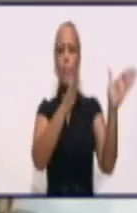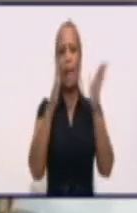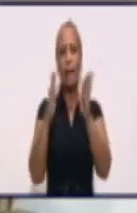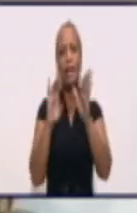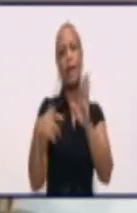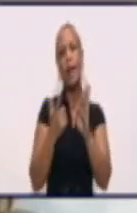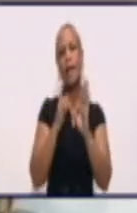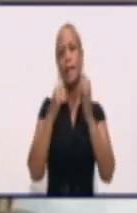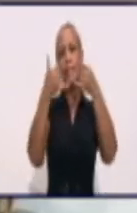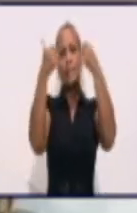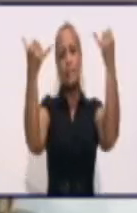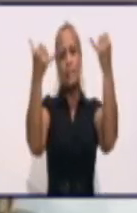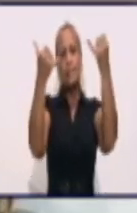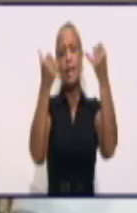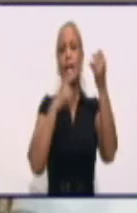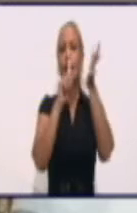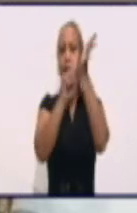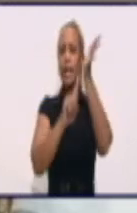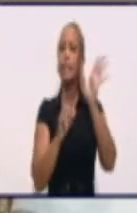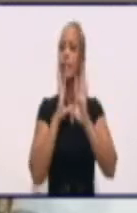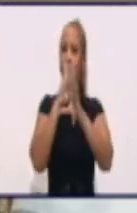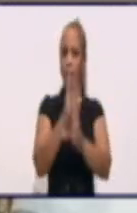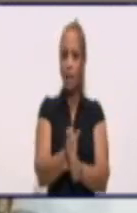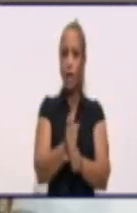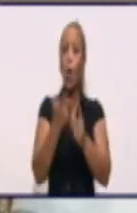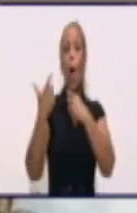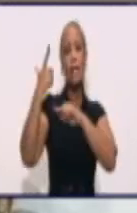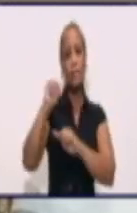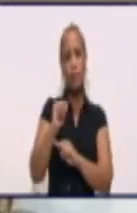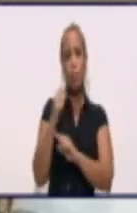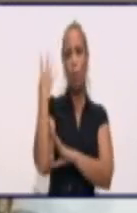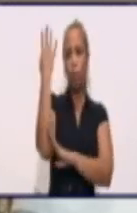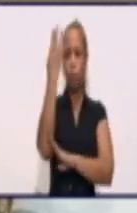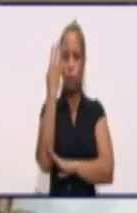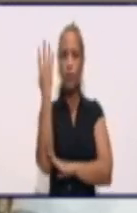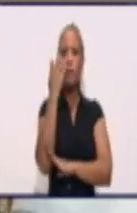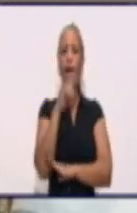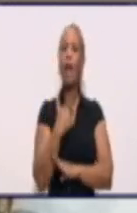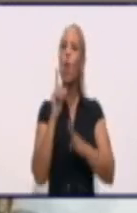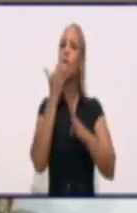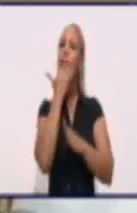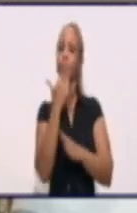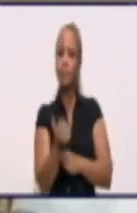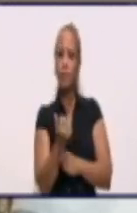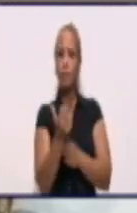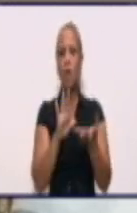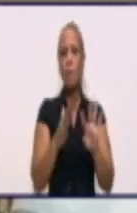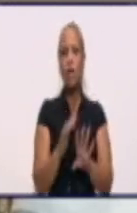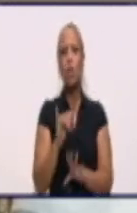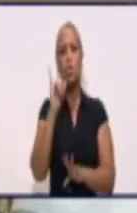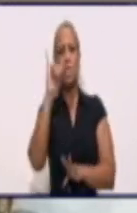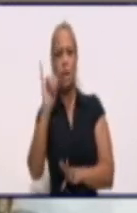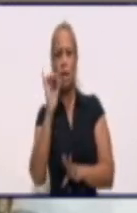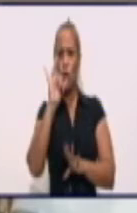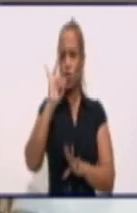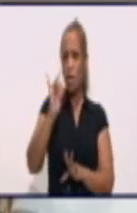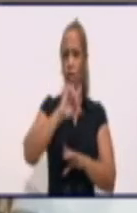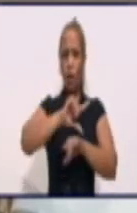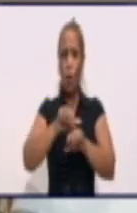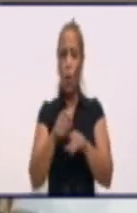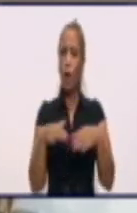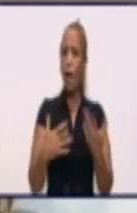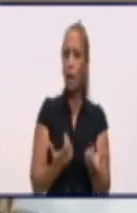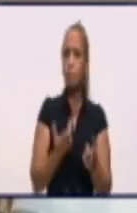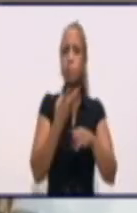Y no era lógico que ayer, por las incremencias del tiempo, lo desconectamos unas 6 o 7 horas, previendo eso mismo, que hubiera